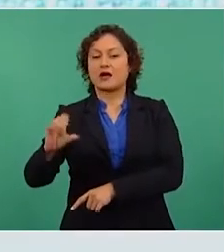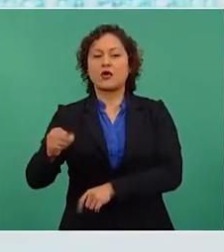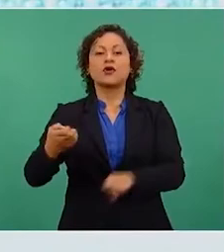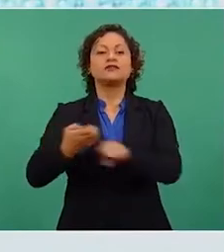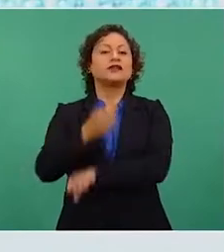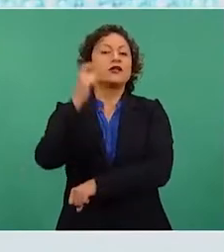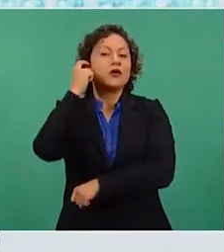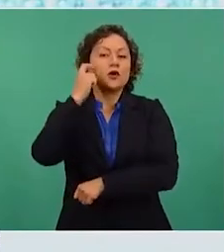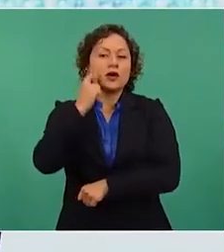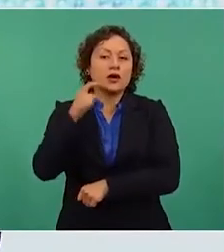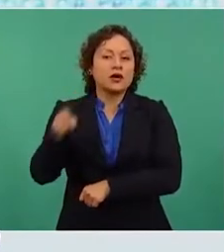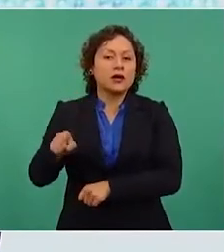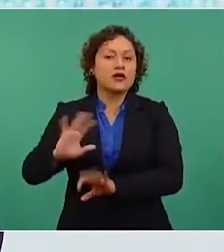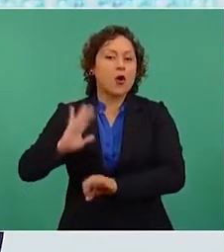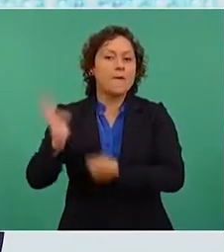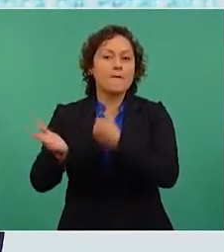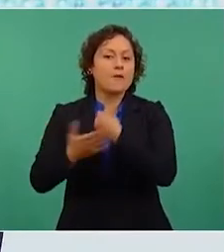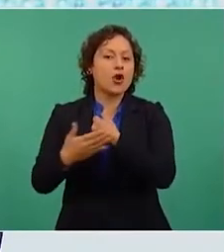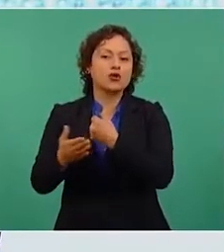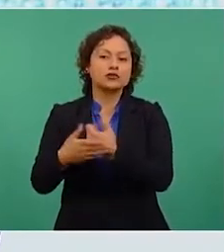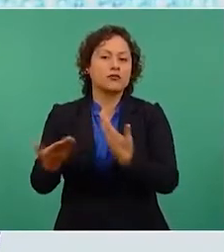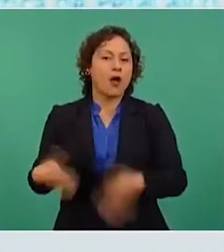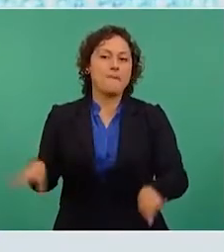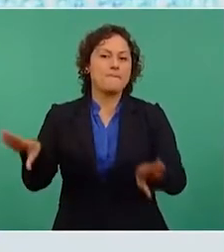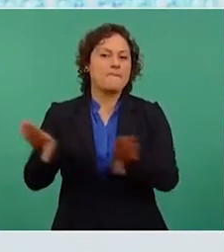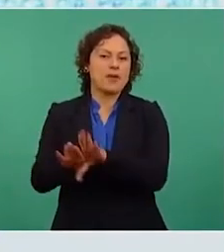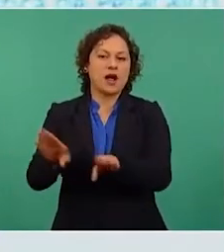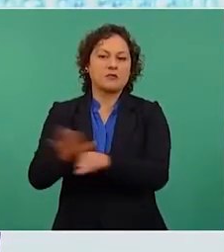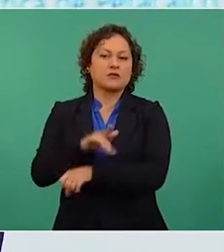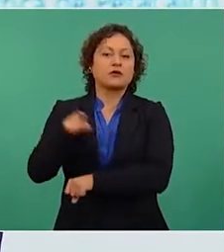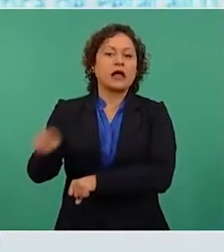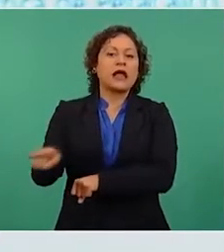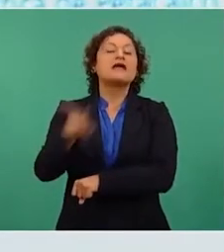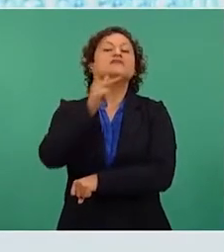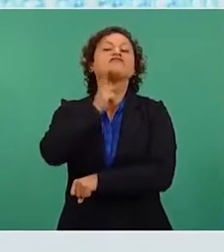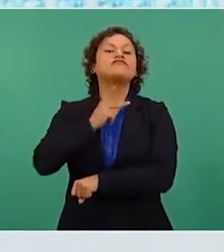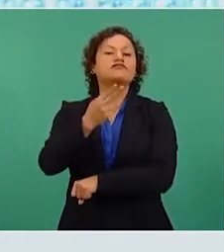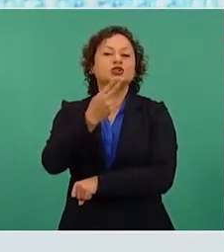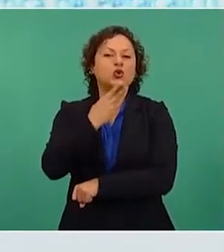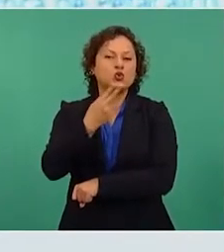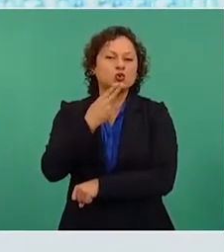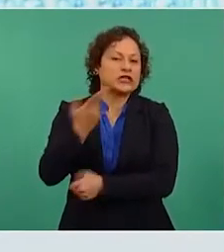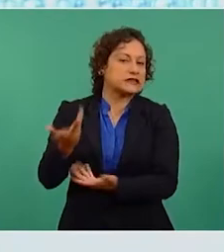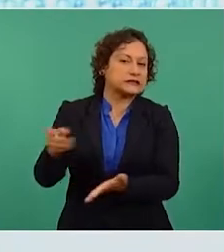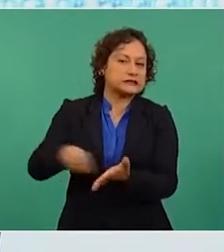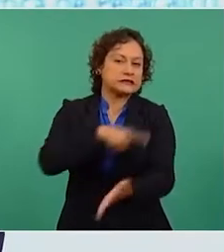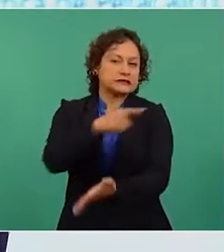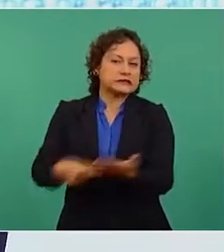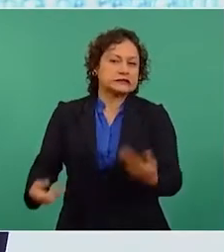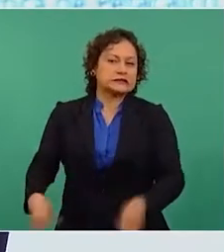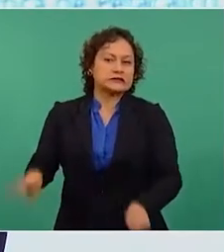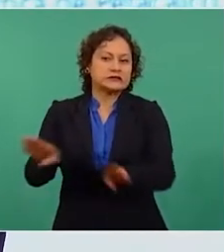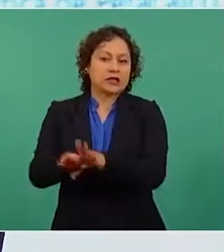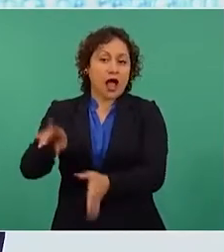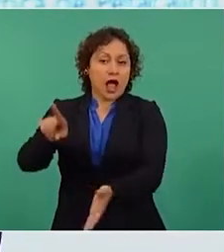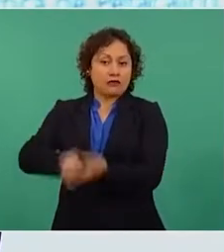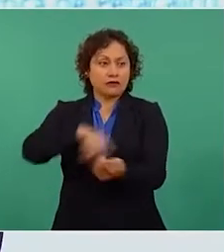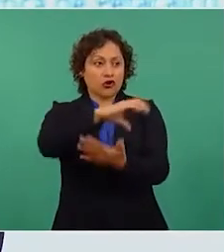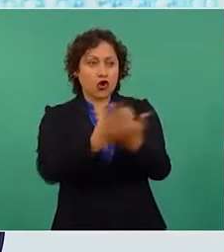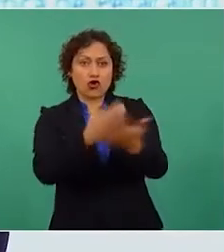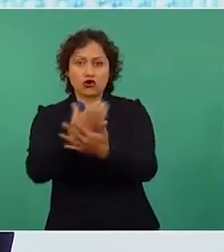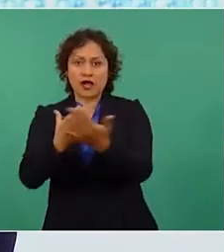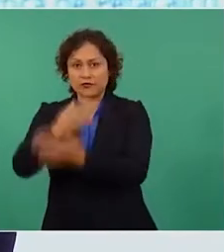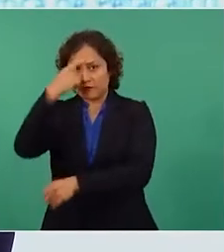a supuestos daños de sus equipos por usar combustóleo y la presunta cancelación de contratos para la compra de